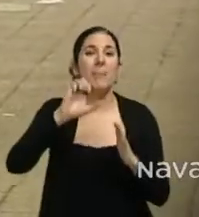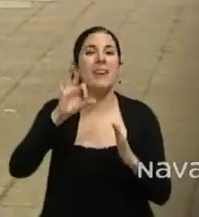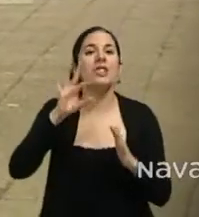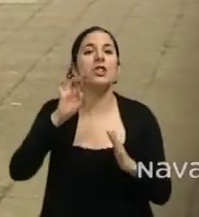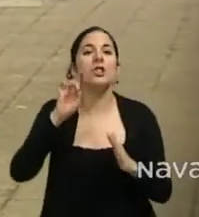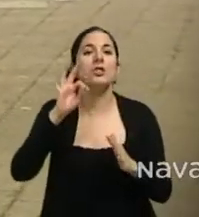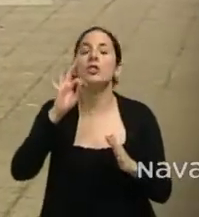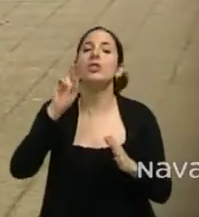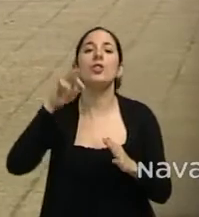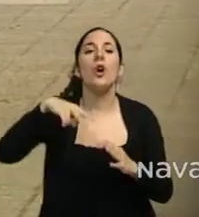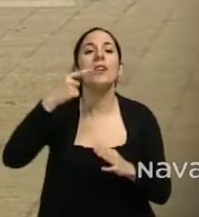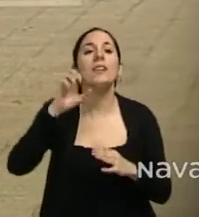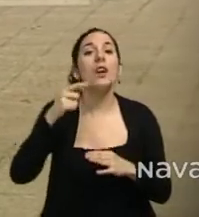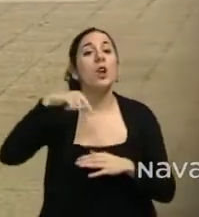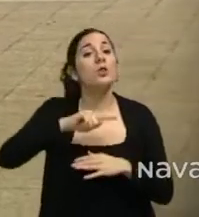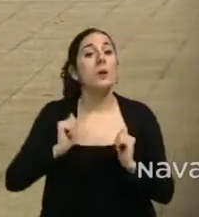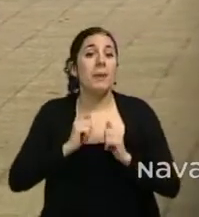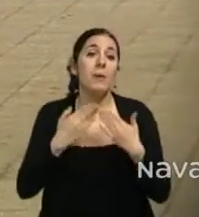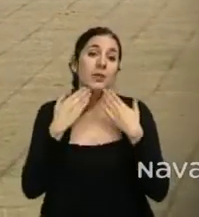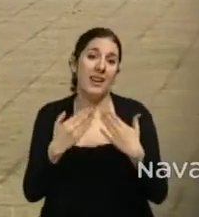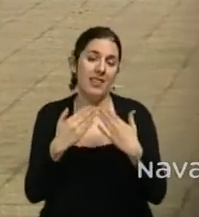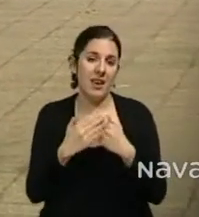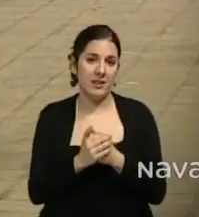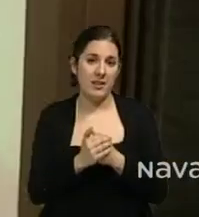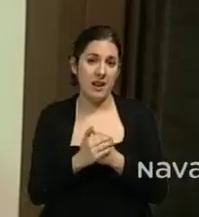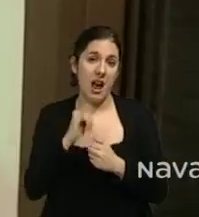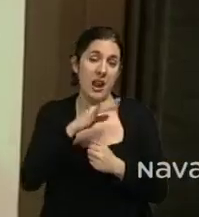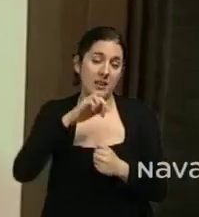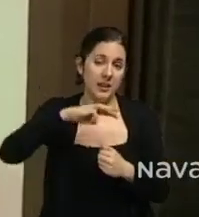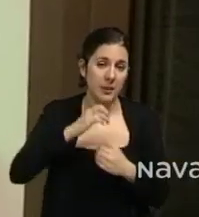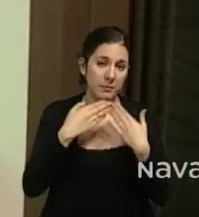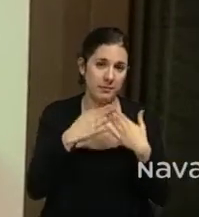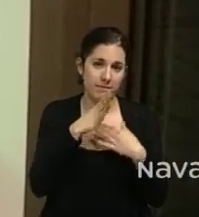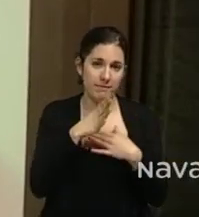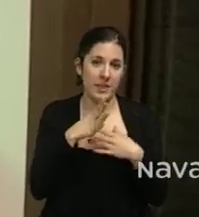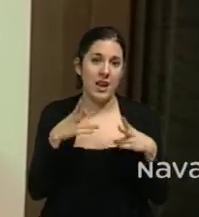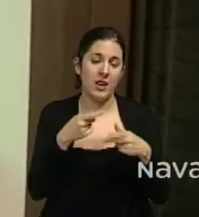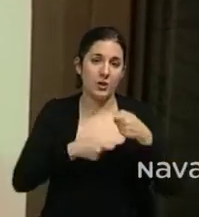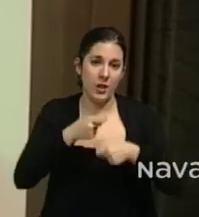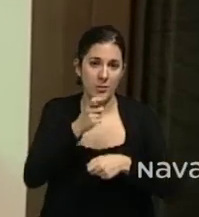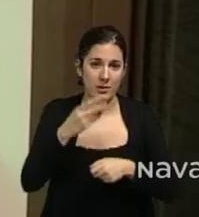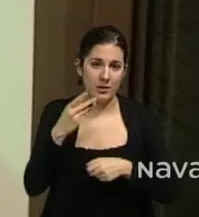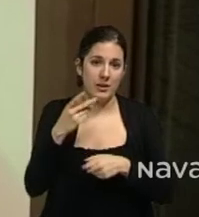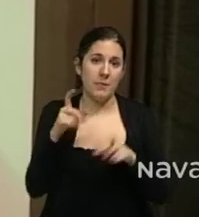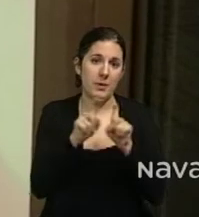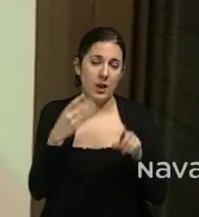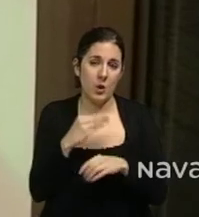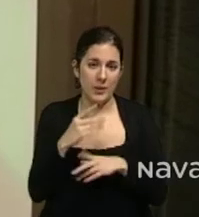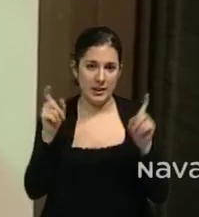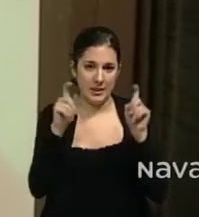que comenzamos gracias al programa Time de AGE, la Asociación de Jóvenes Empresarios de Navarra. Y, bueno,